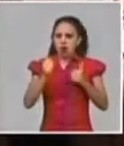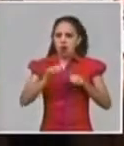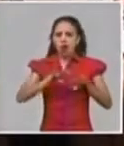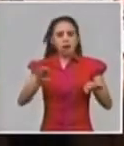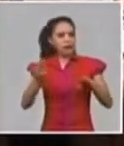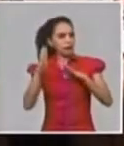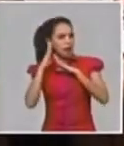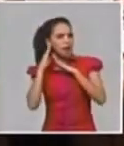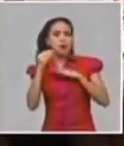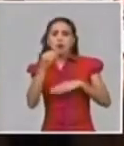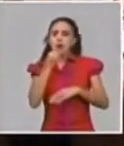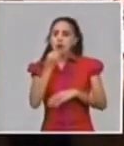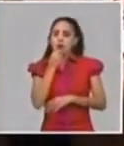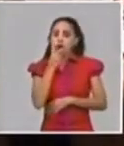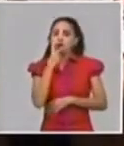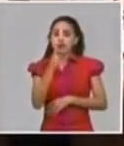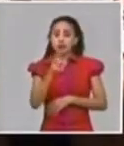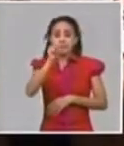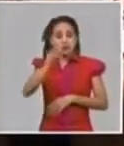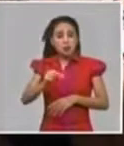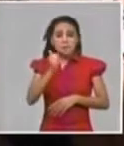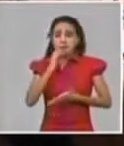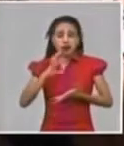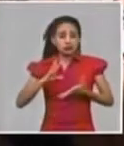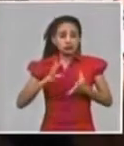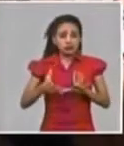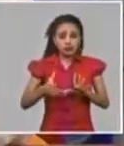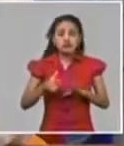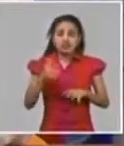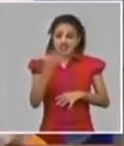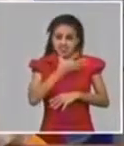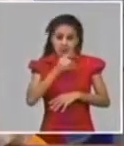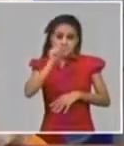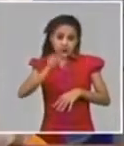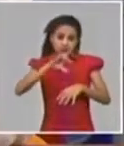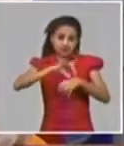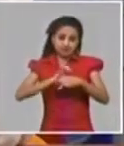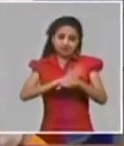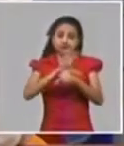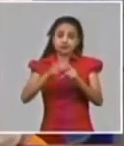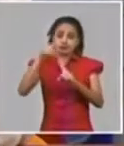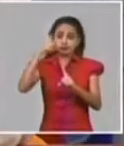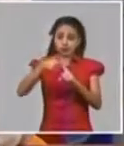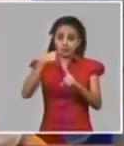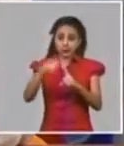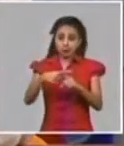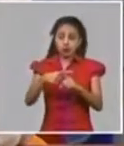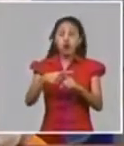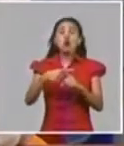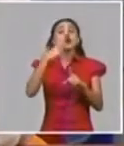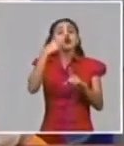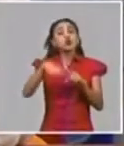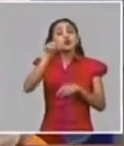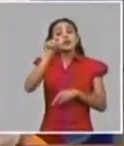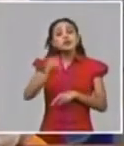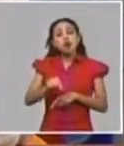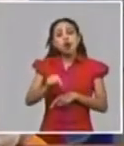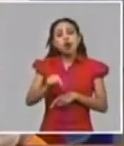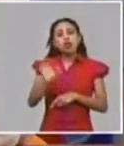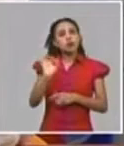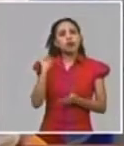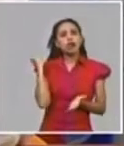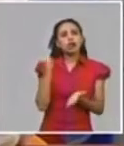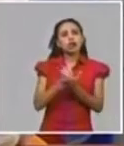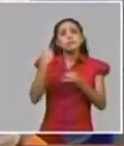pueden ser más complejos. Estamos hablando específicamente de los confirmados y de aquellos que son sospechosos que tienen patologías asociadas que